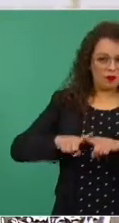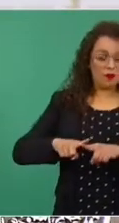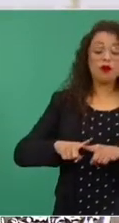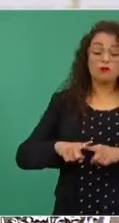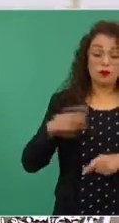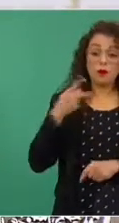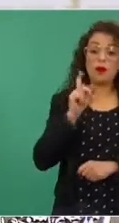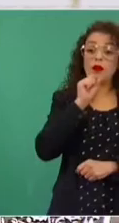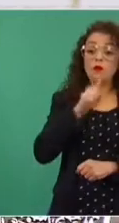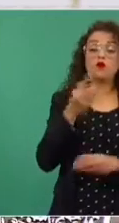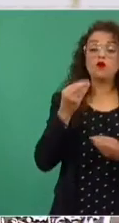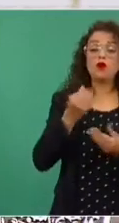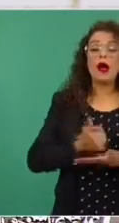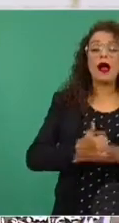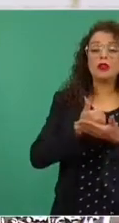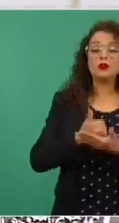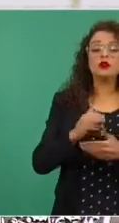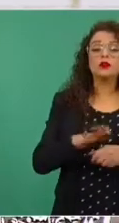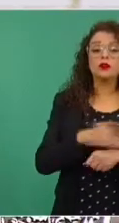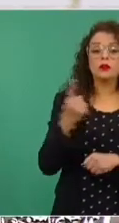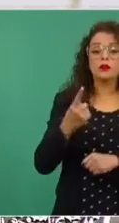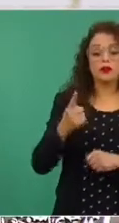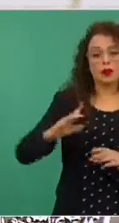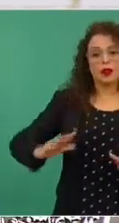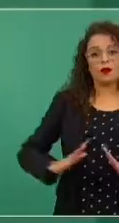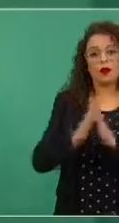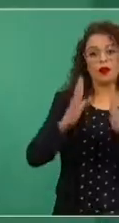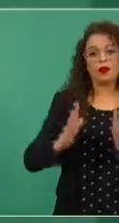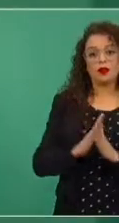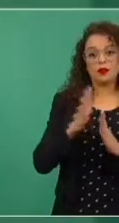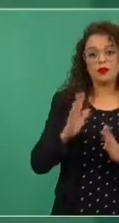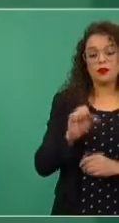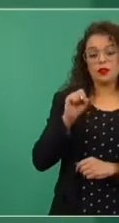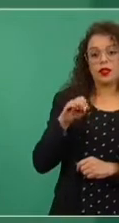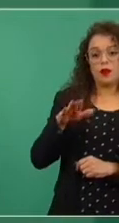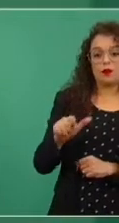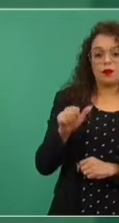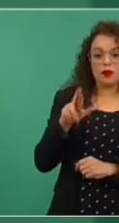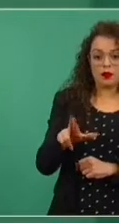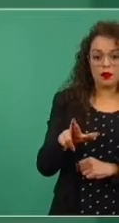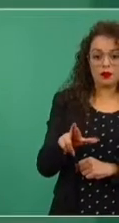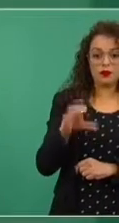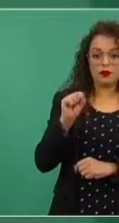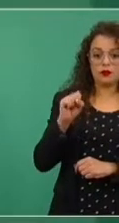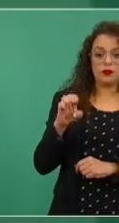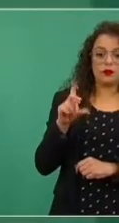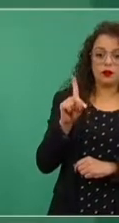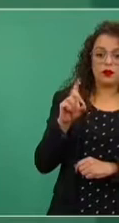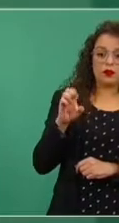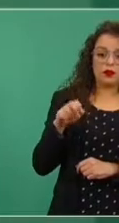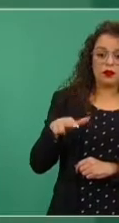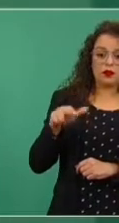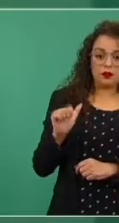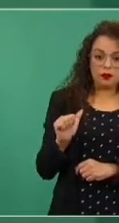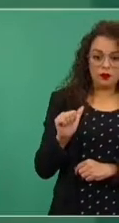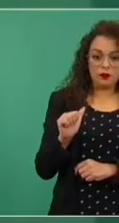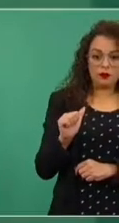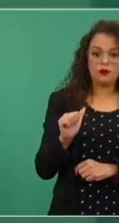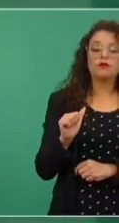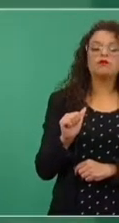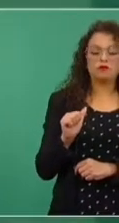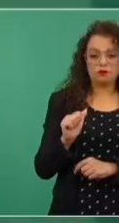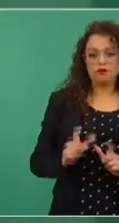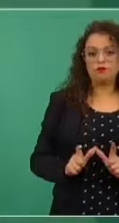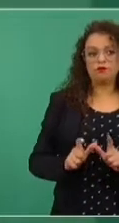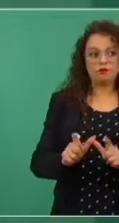participación de la Secretaría de Marina, de la Secretaría de Defensa, de la Guardia Nacional,